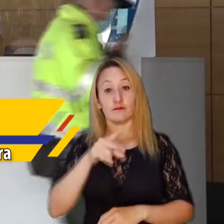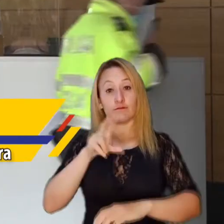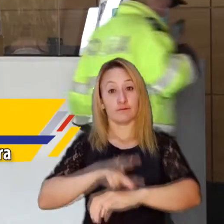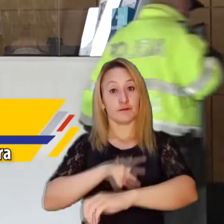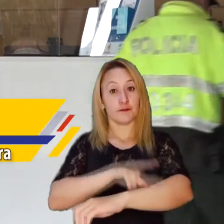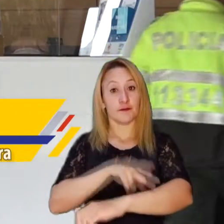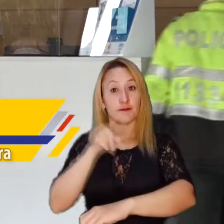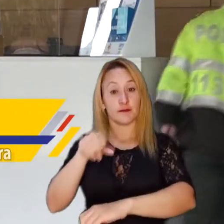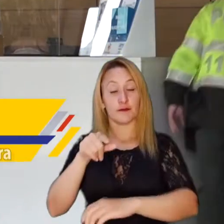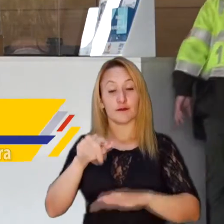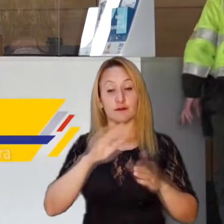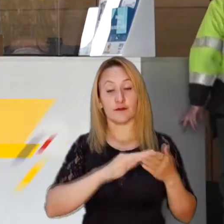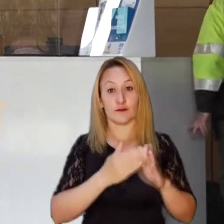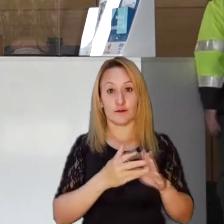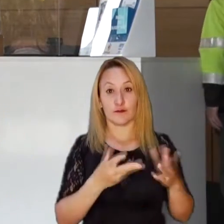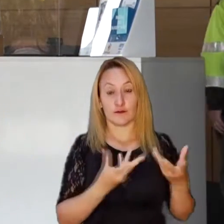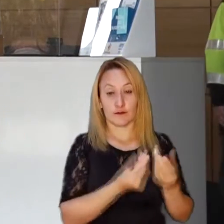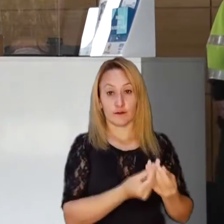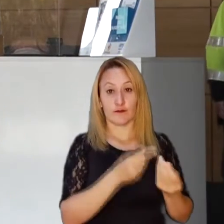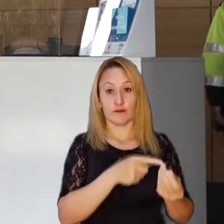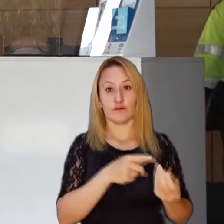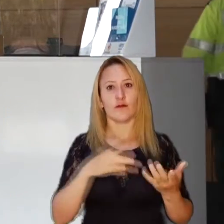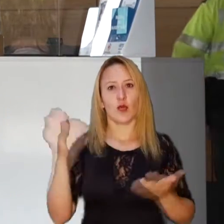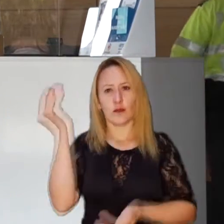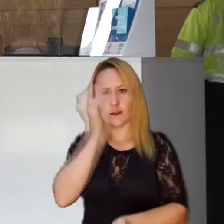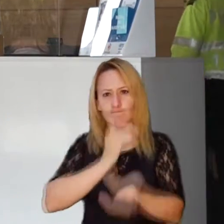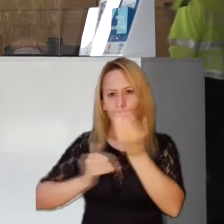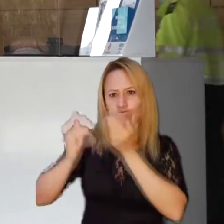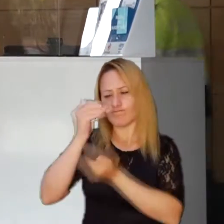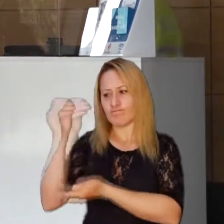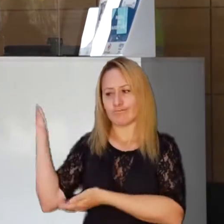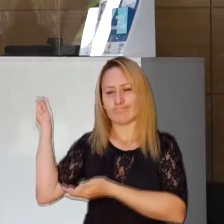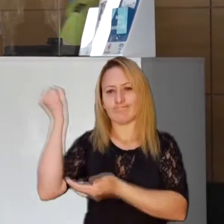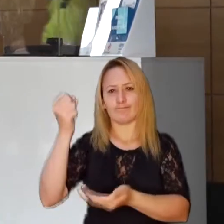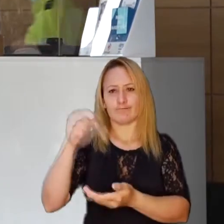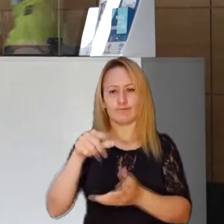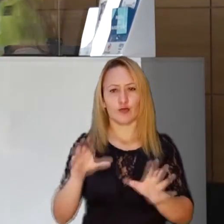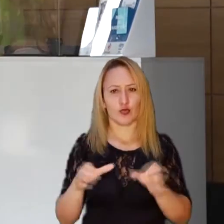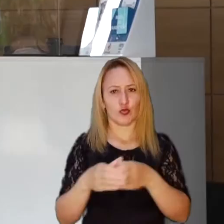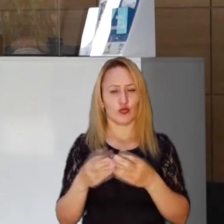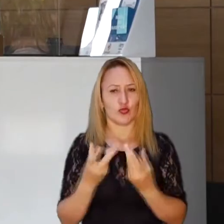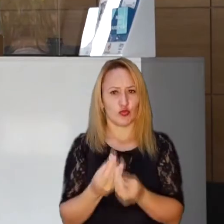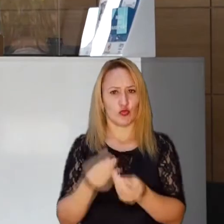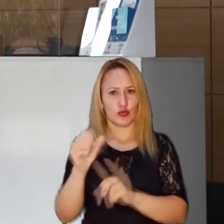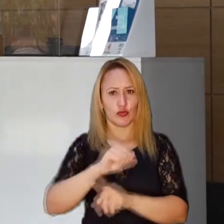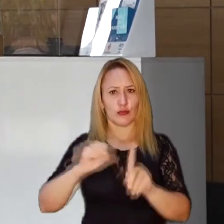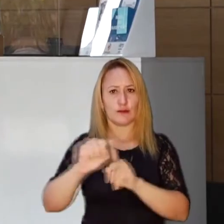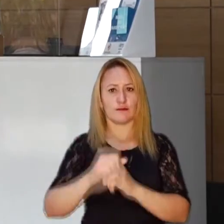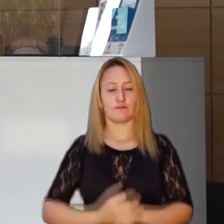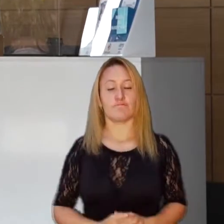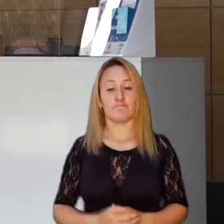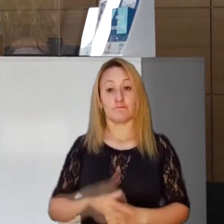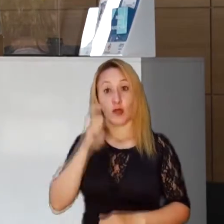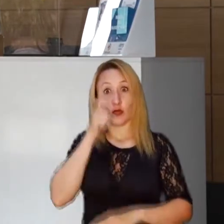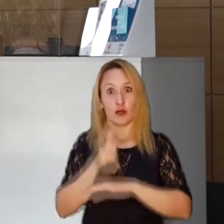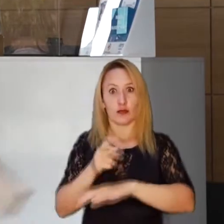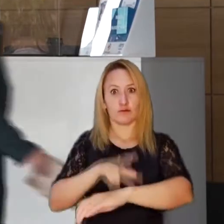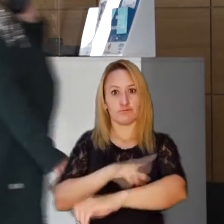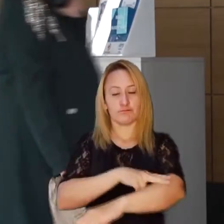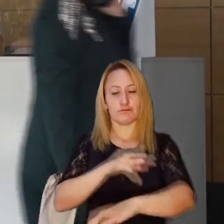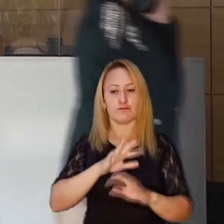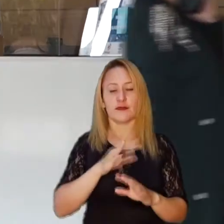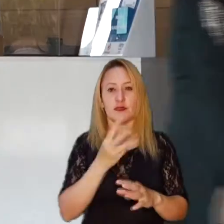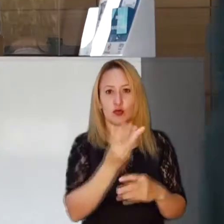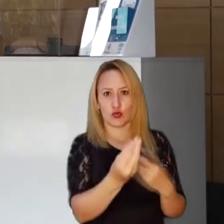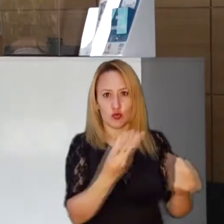insuficientes y su ejecución es deficiente. Es la conclusión de la delegada de población focalizada luego de analizar la inversión reservada